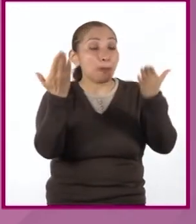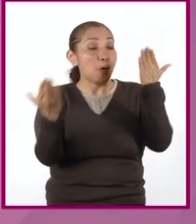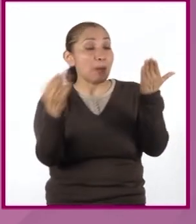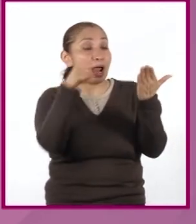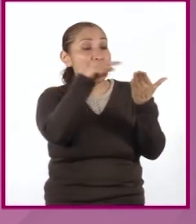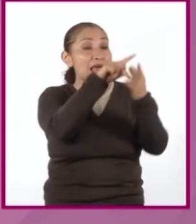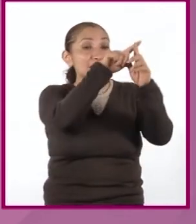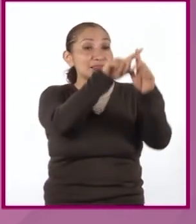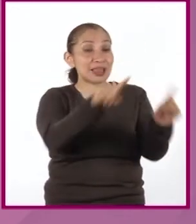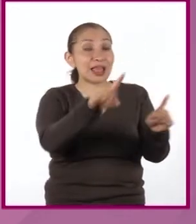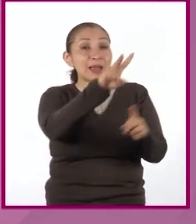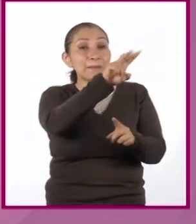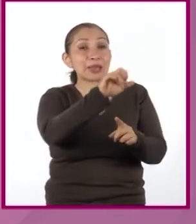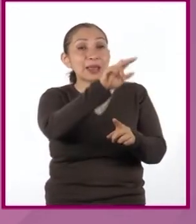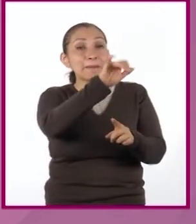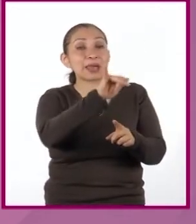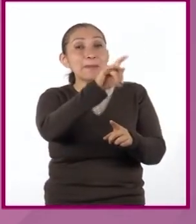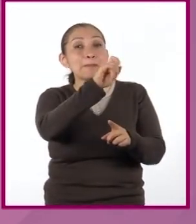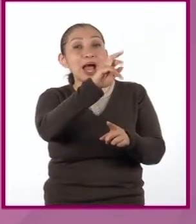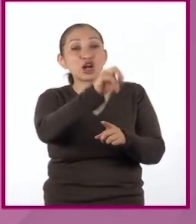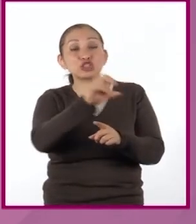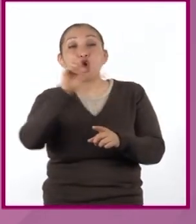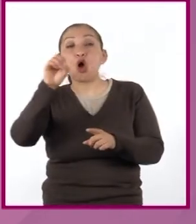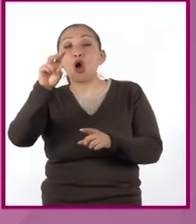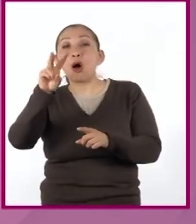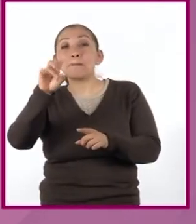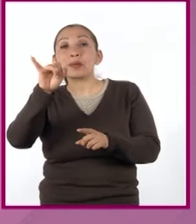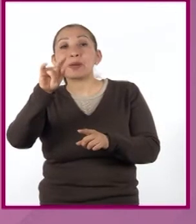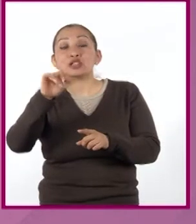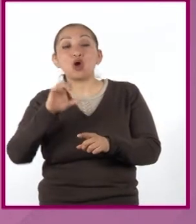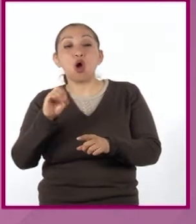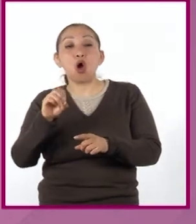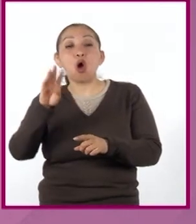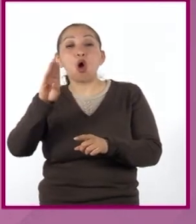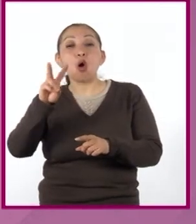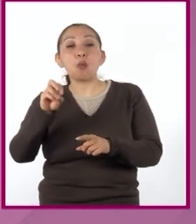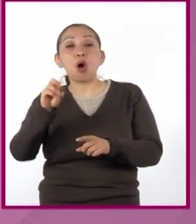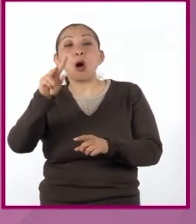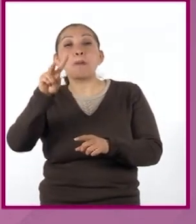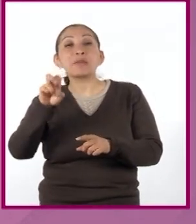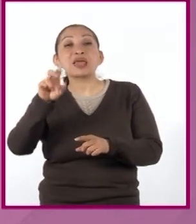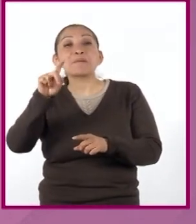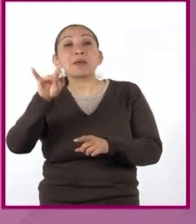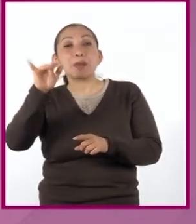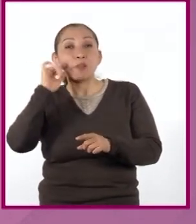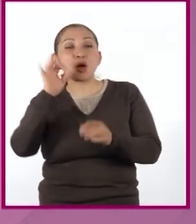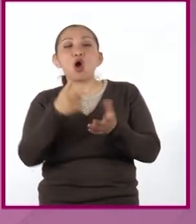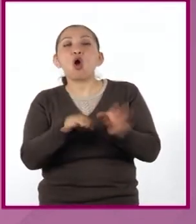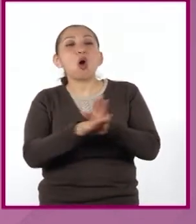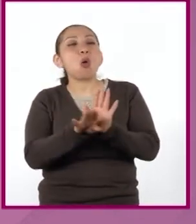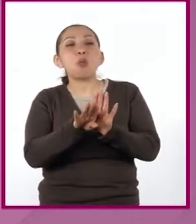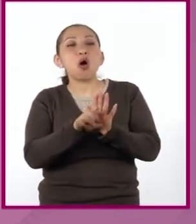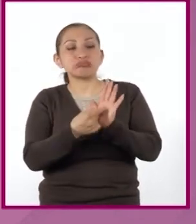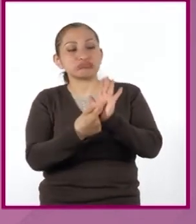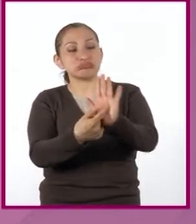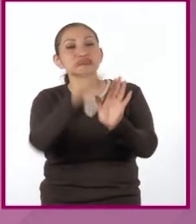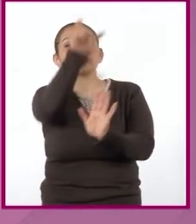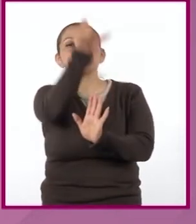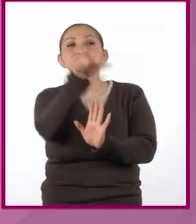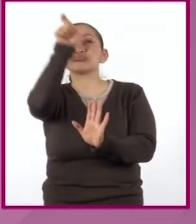vivíparos, ovivíparos y obovivíparos, podríamos ayudarnos con una tabla